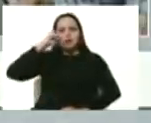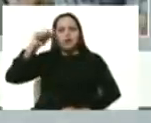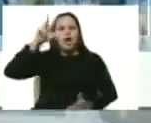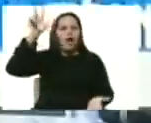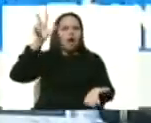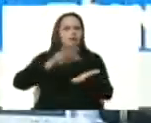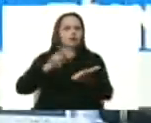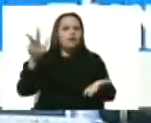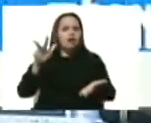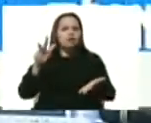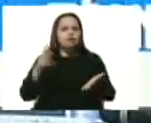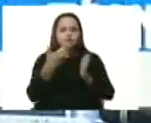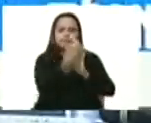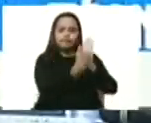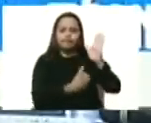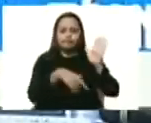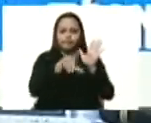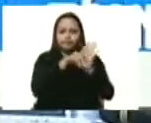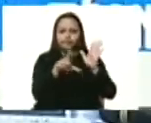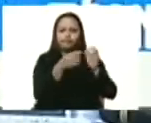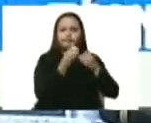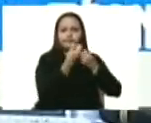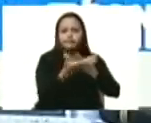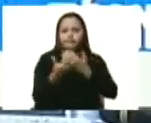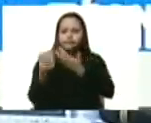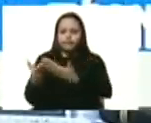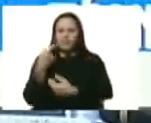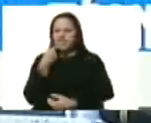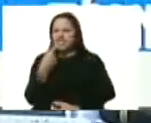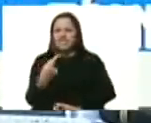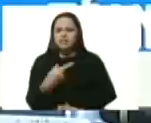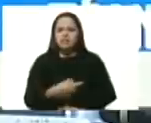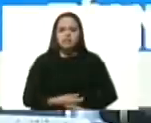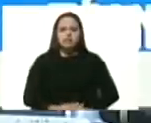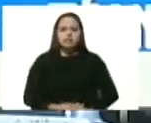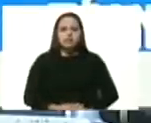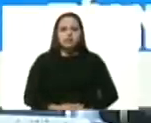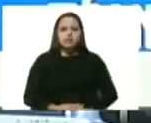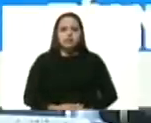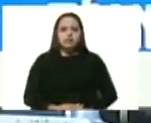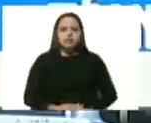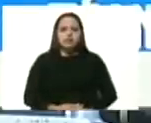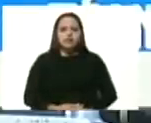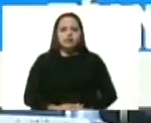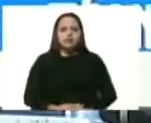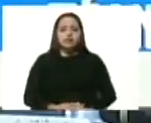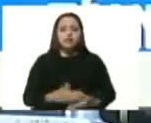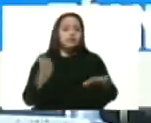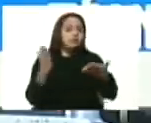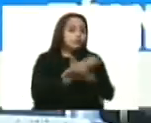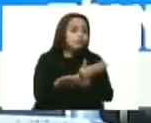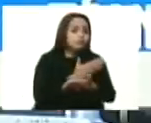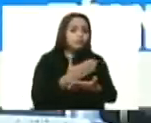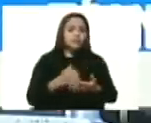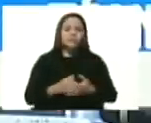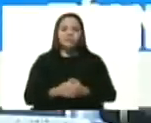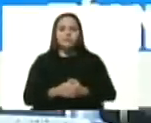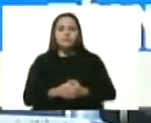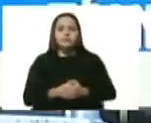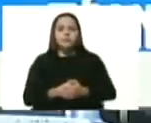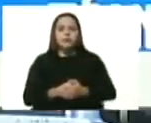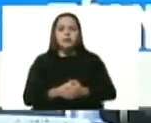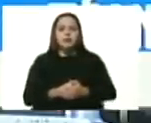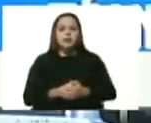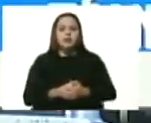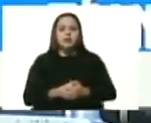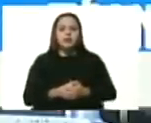aprobado un decreto donde se eliminan exoneraciones en 597